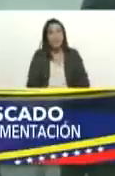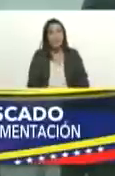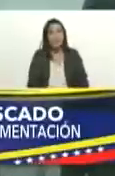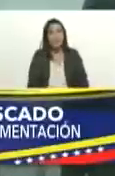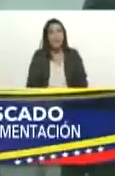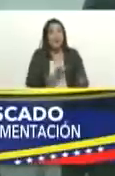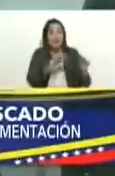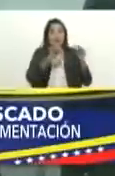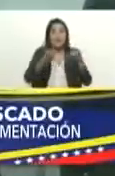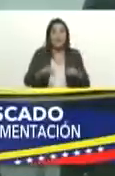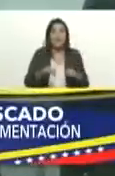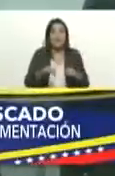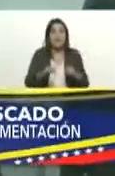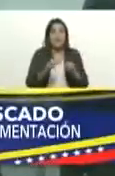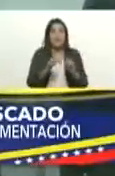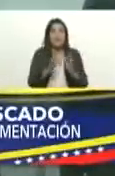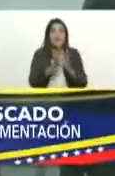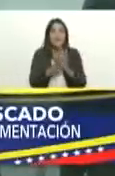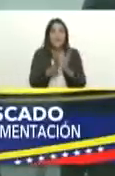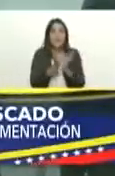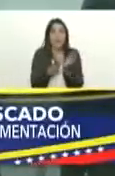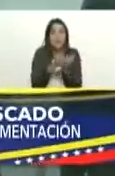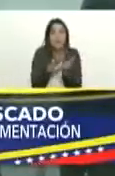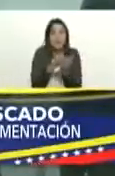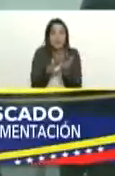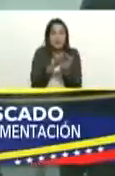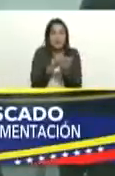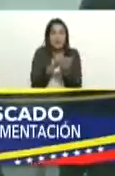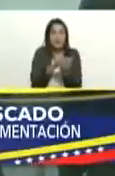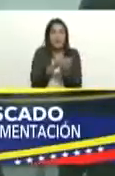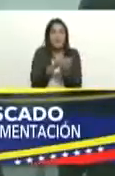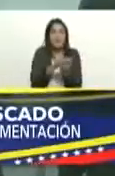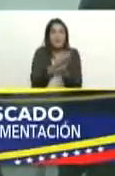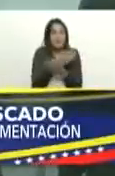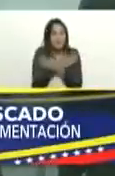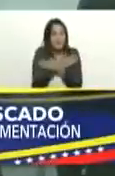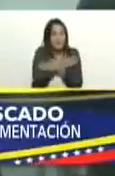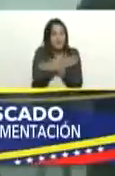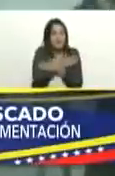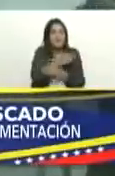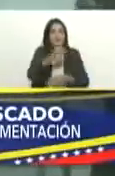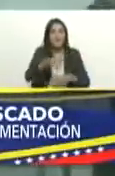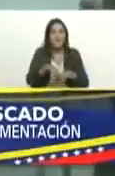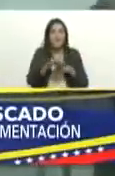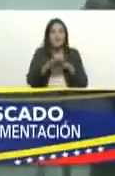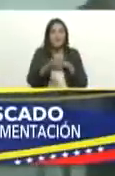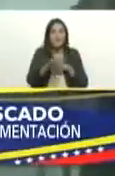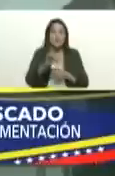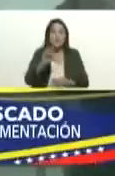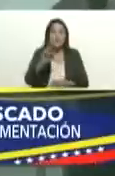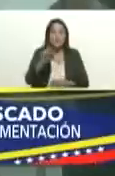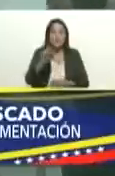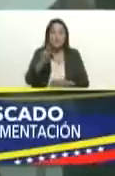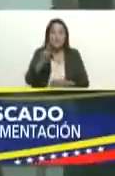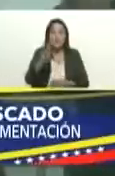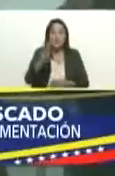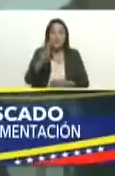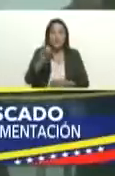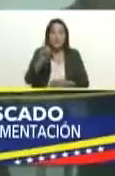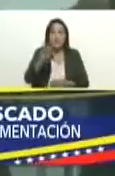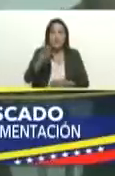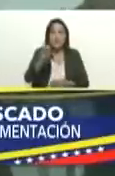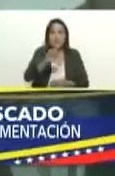Estado Bolivariano de Nueva Esparta un abrazo caluroso desde el municipio de Tuor específicamente del sector